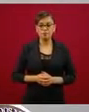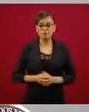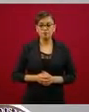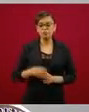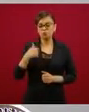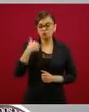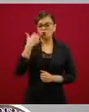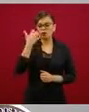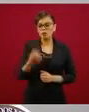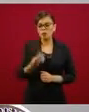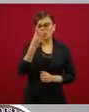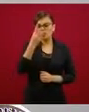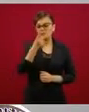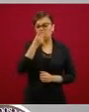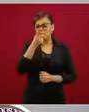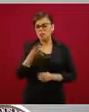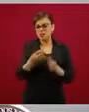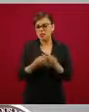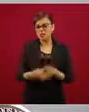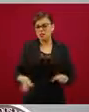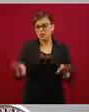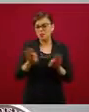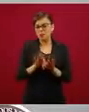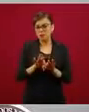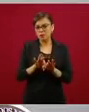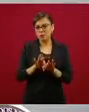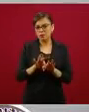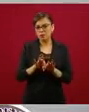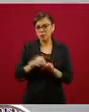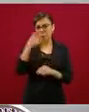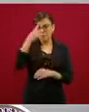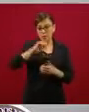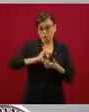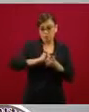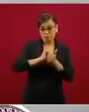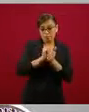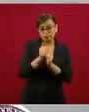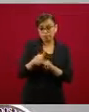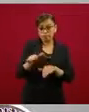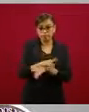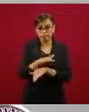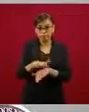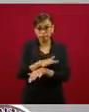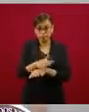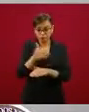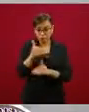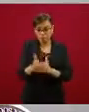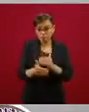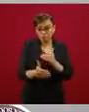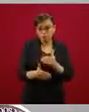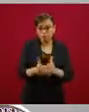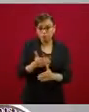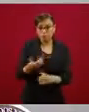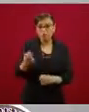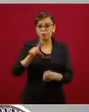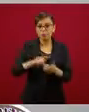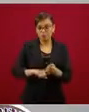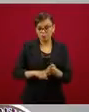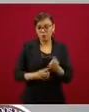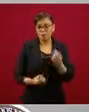precisiones fundamentales para hacer esta transición a esta nueva